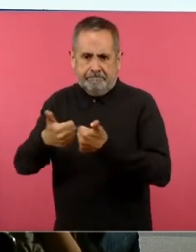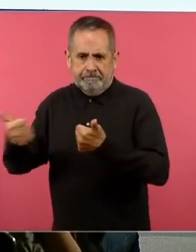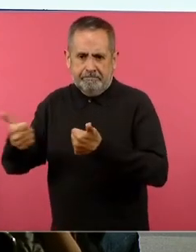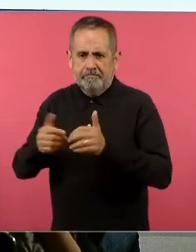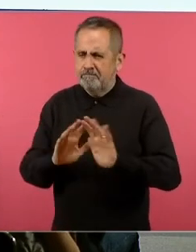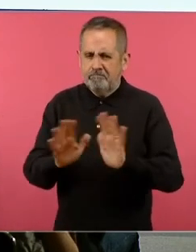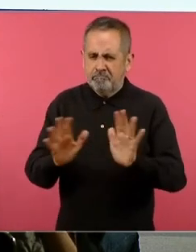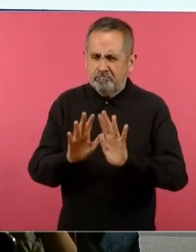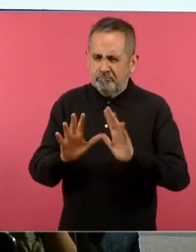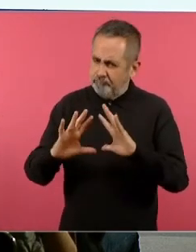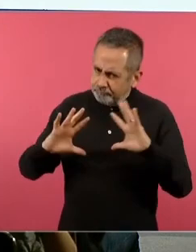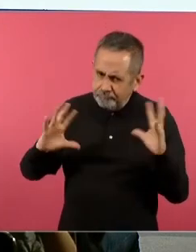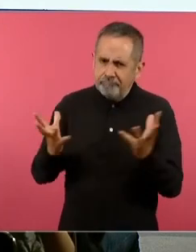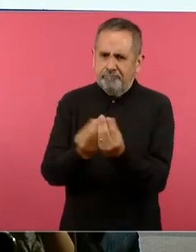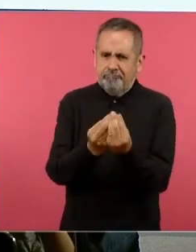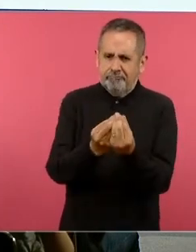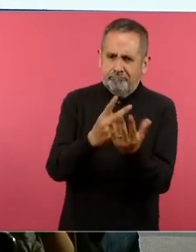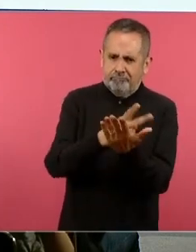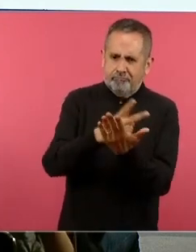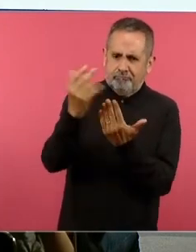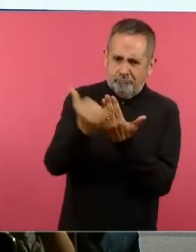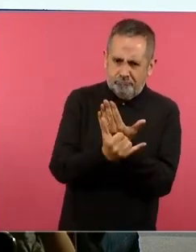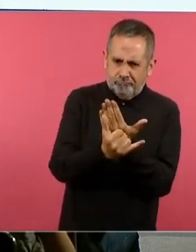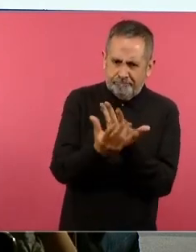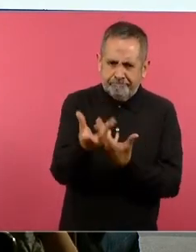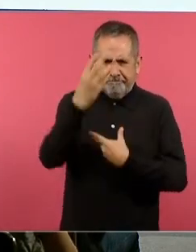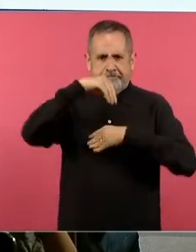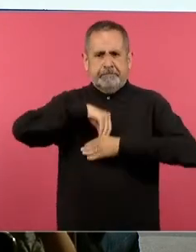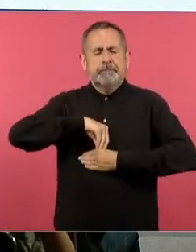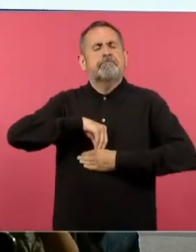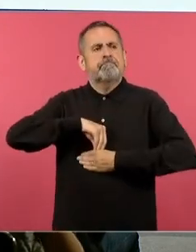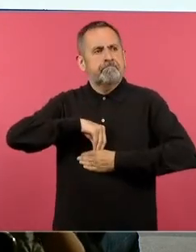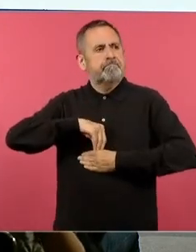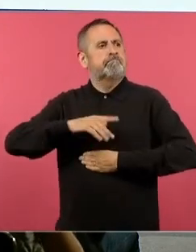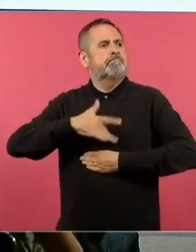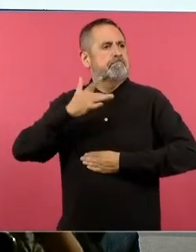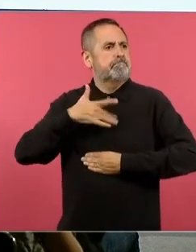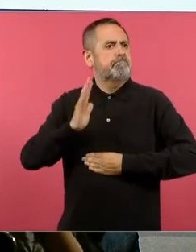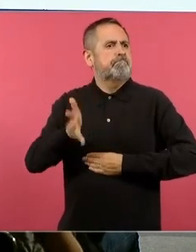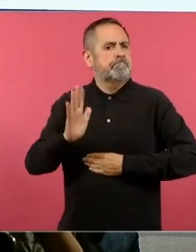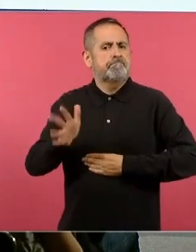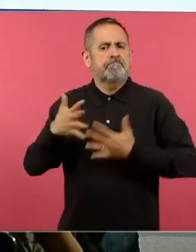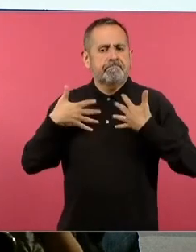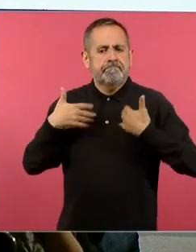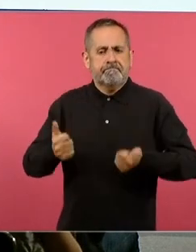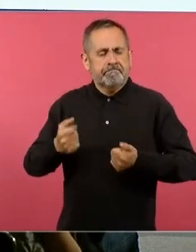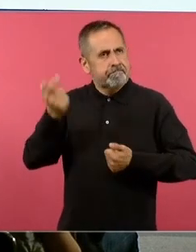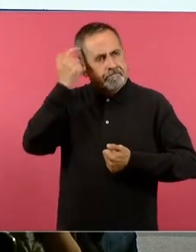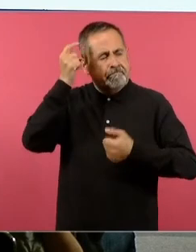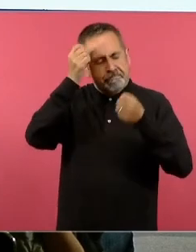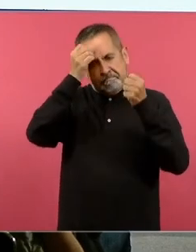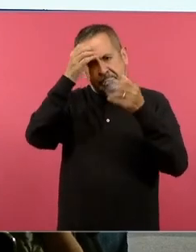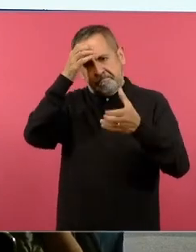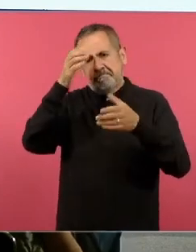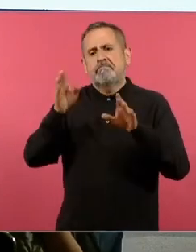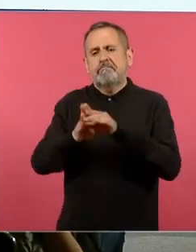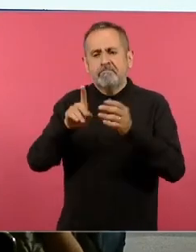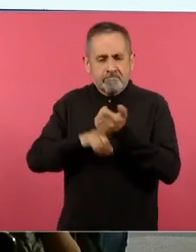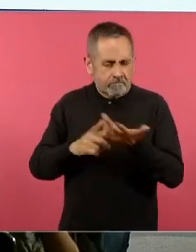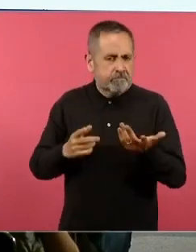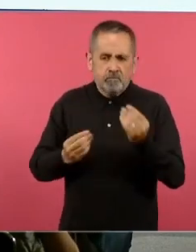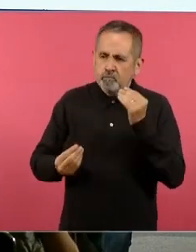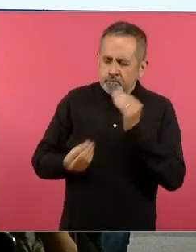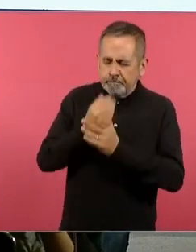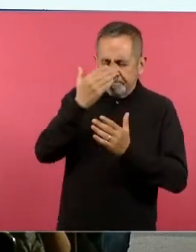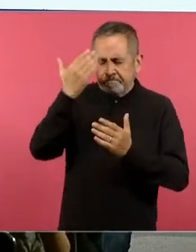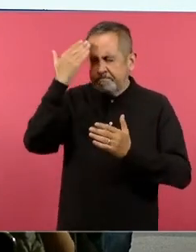confabularlas en proyectos que le den sentido al conocimiento y que por supuesto generen nuevo